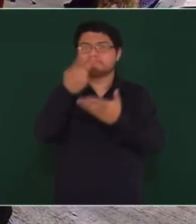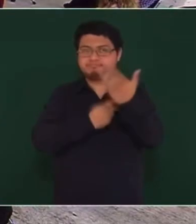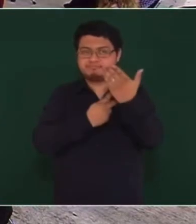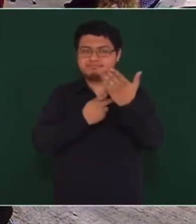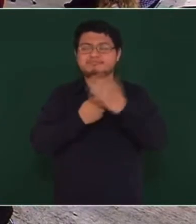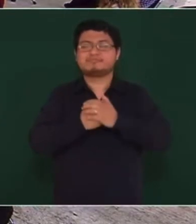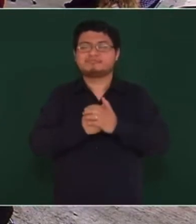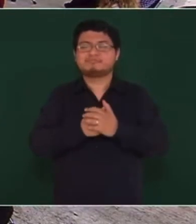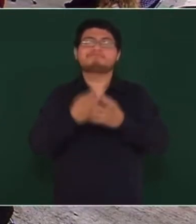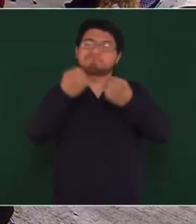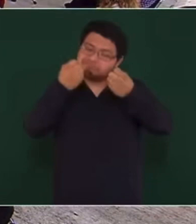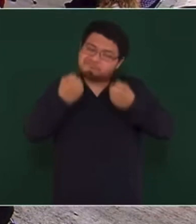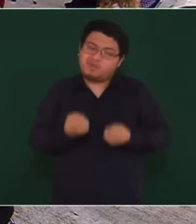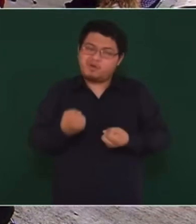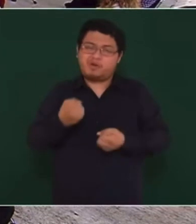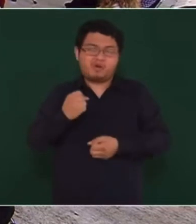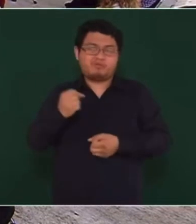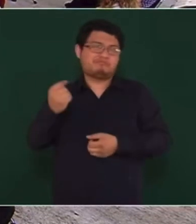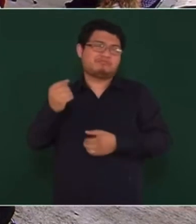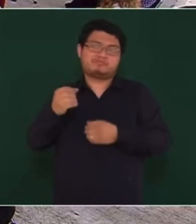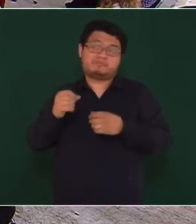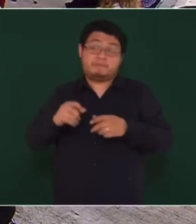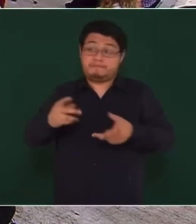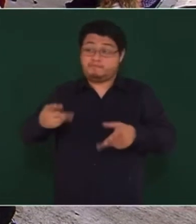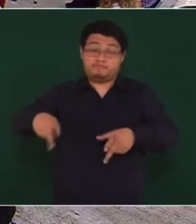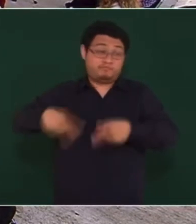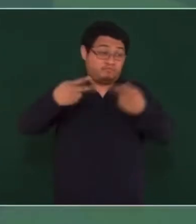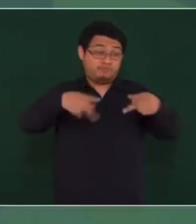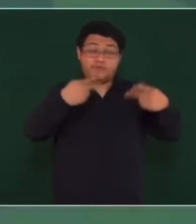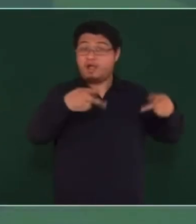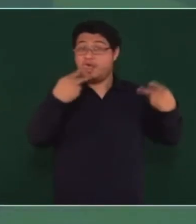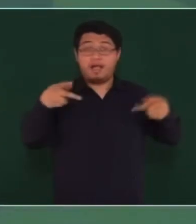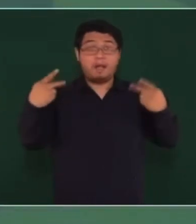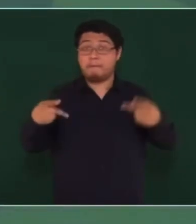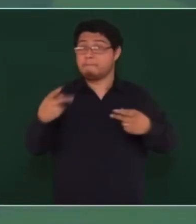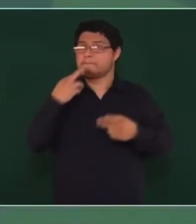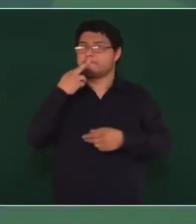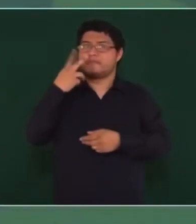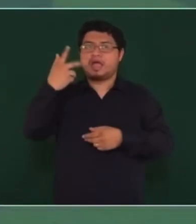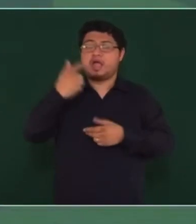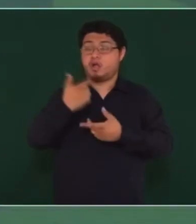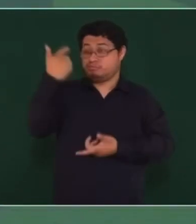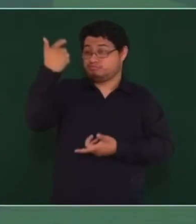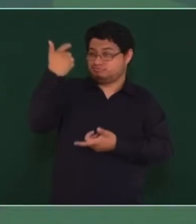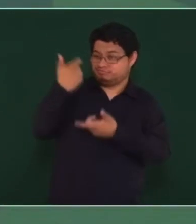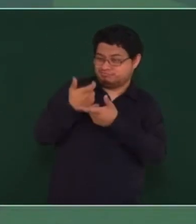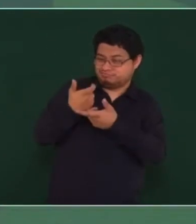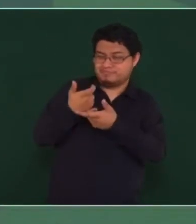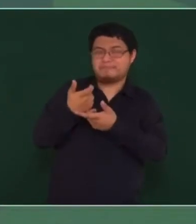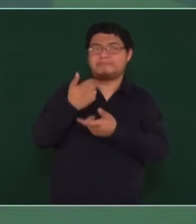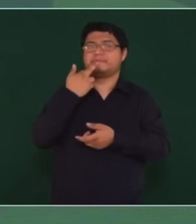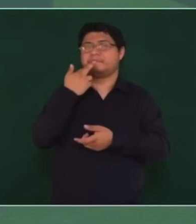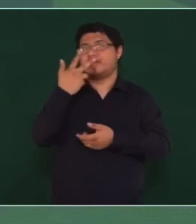seguramente van a haber más viajes, va a bajar el precio del pasaje,